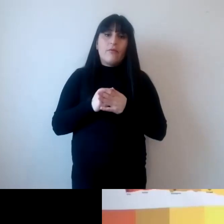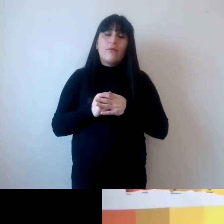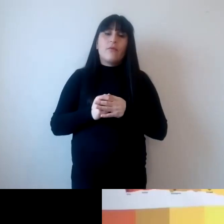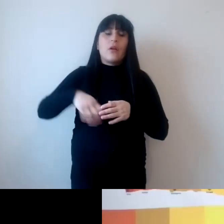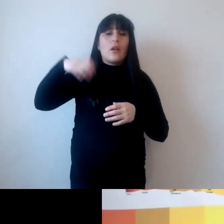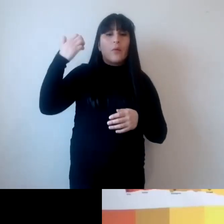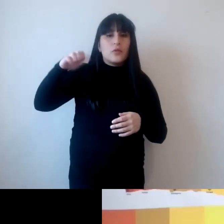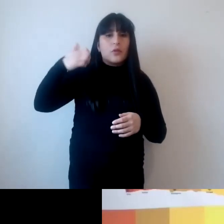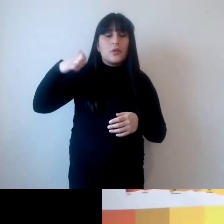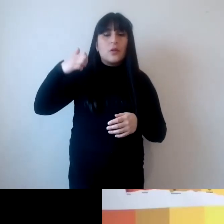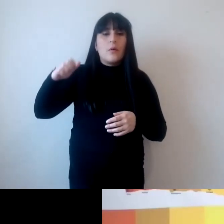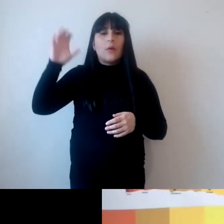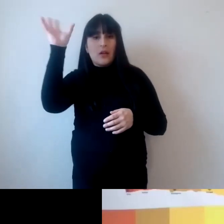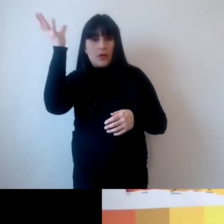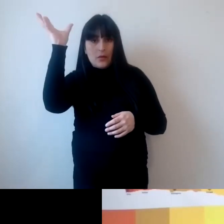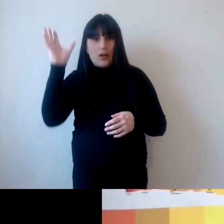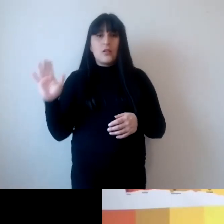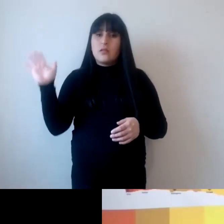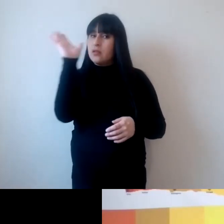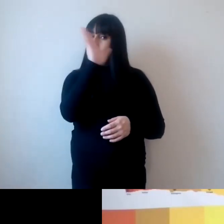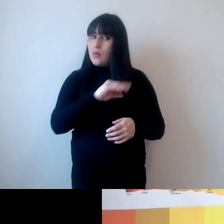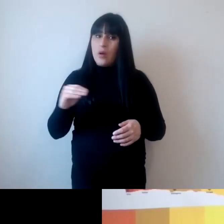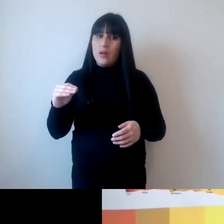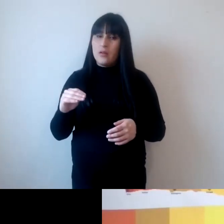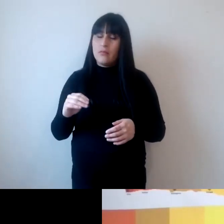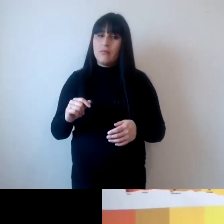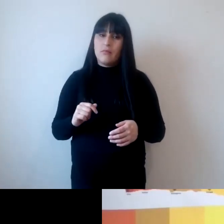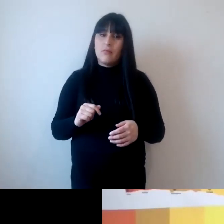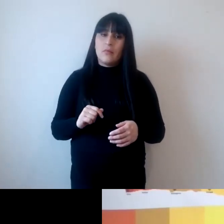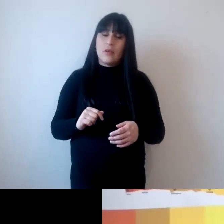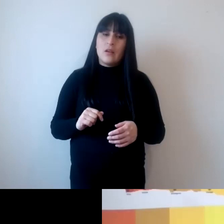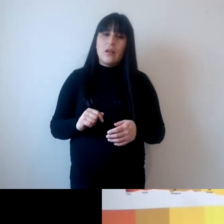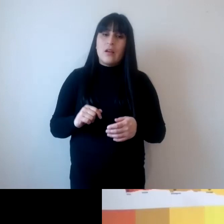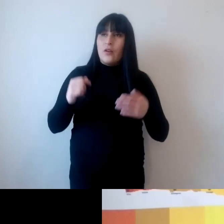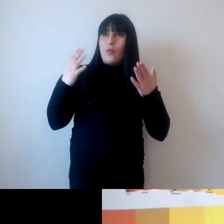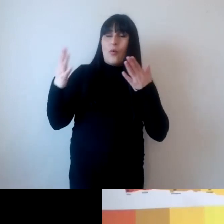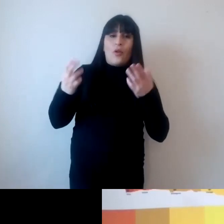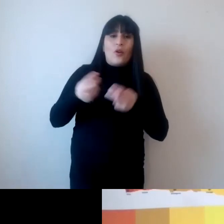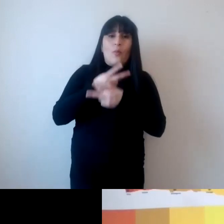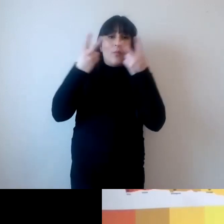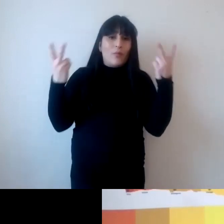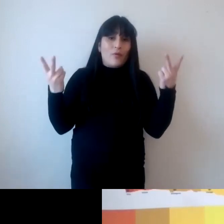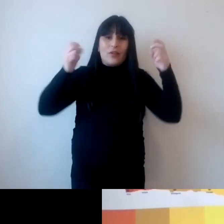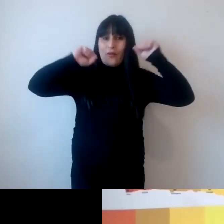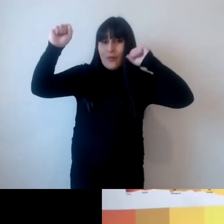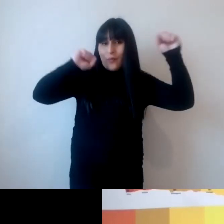emergencia climática si no hay convergencia entre los cambios socioculturales y las políticas públicas vamos